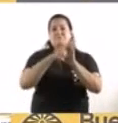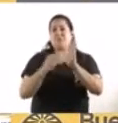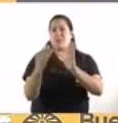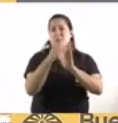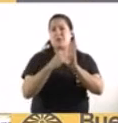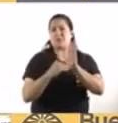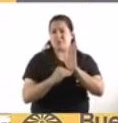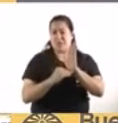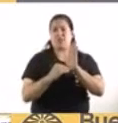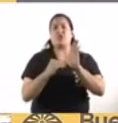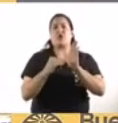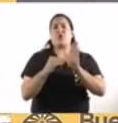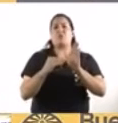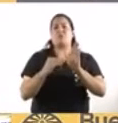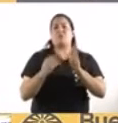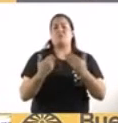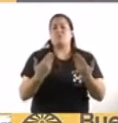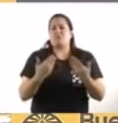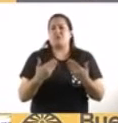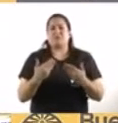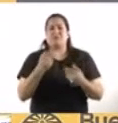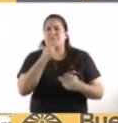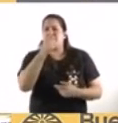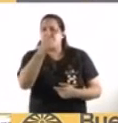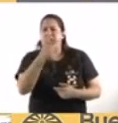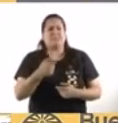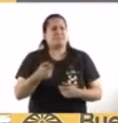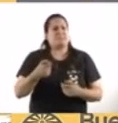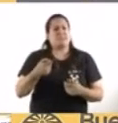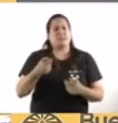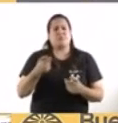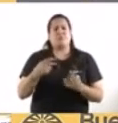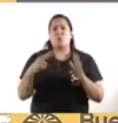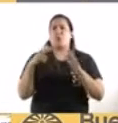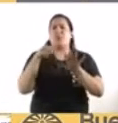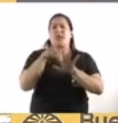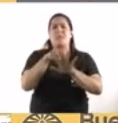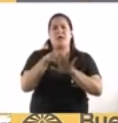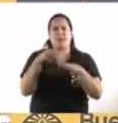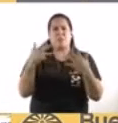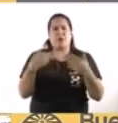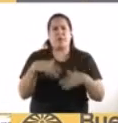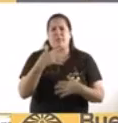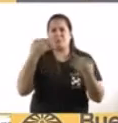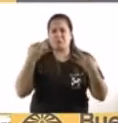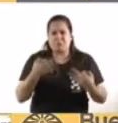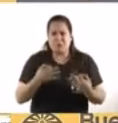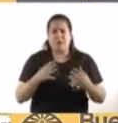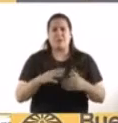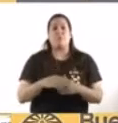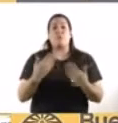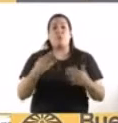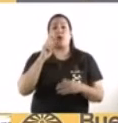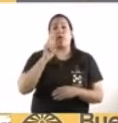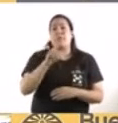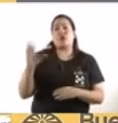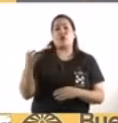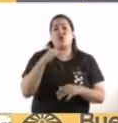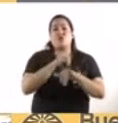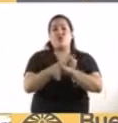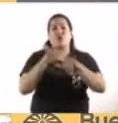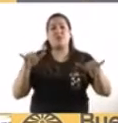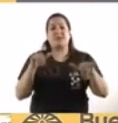permite la trazabilidad de las vacunas. Toda la información está disponible en el sitio de buenosaires.gov